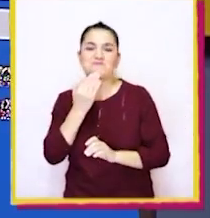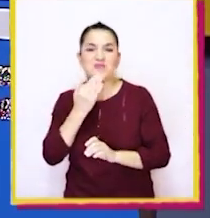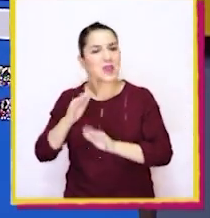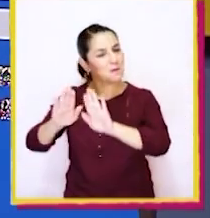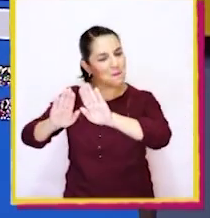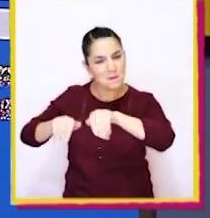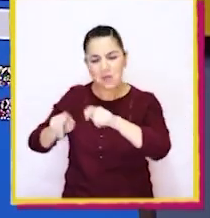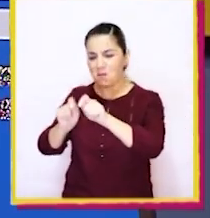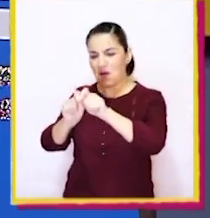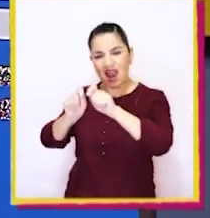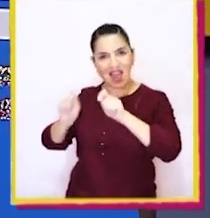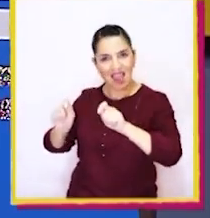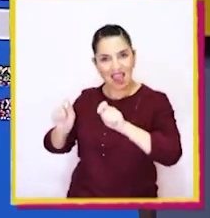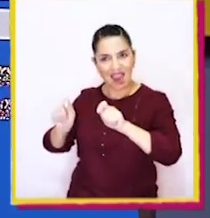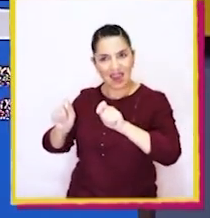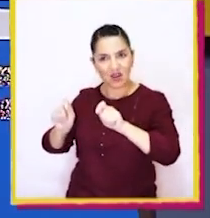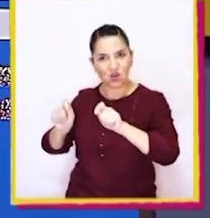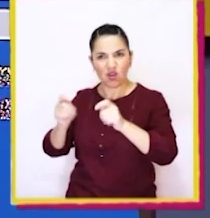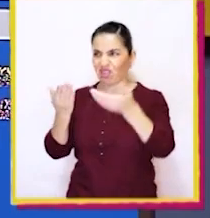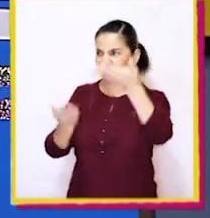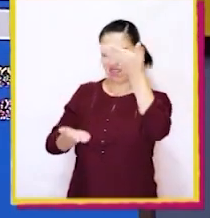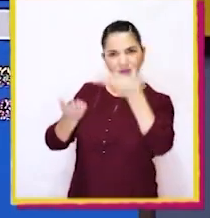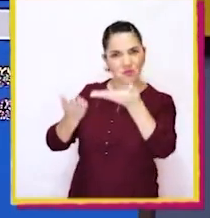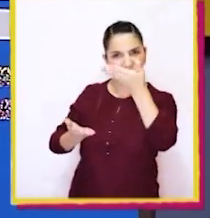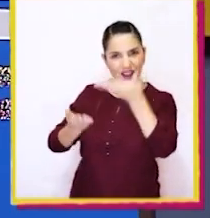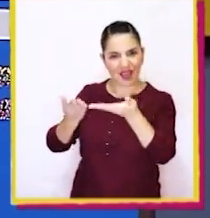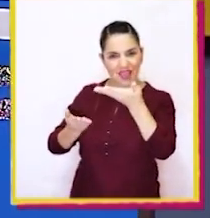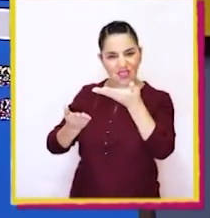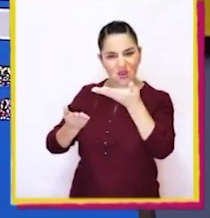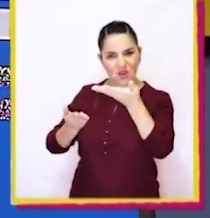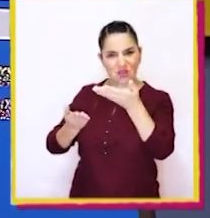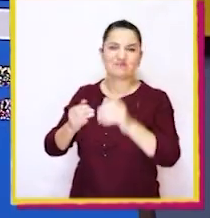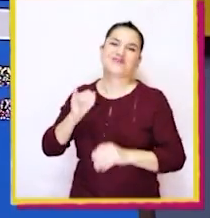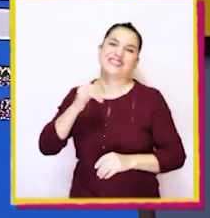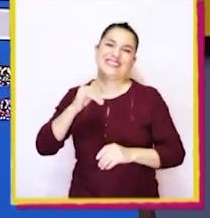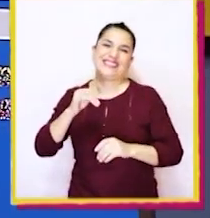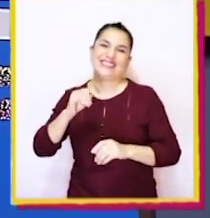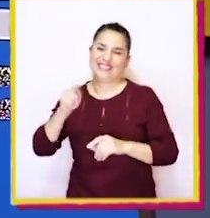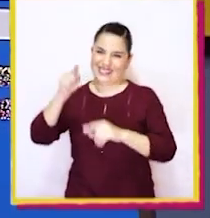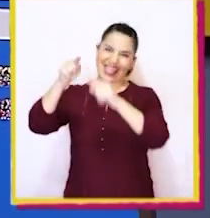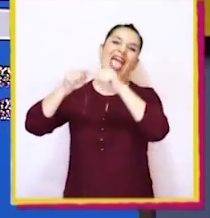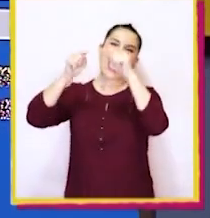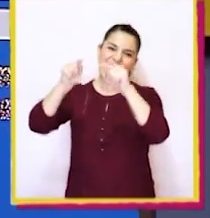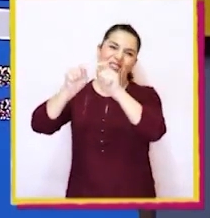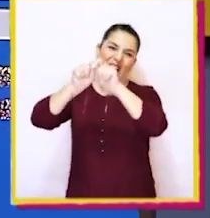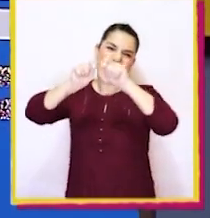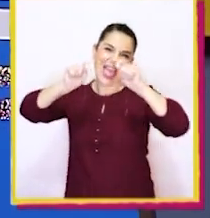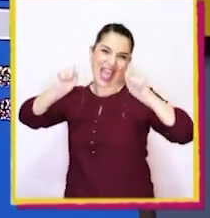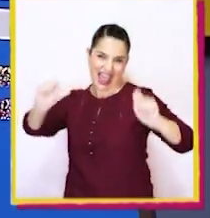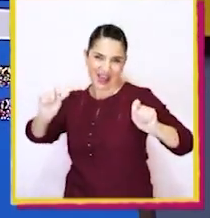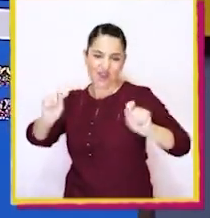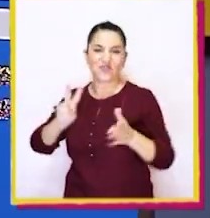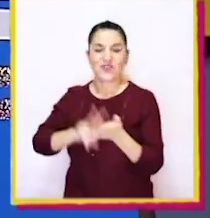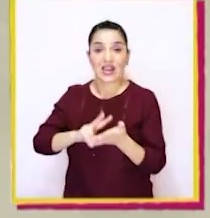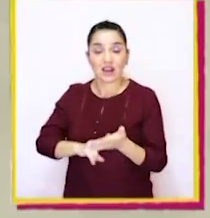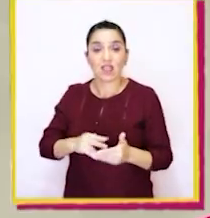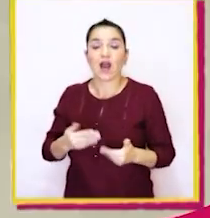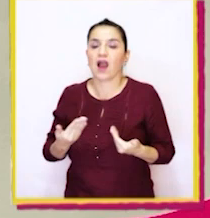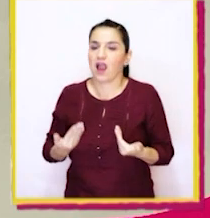¡También! Tienen el mismo largo. ¿Y entre ambos? Estos son más largos, ¿verdad?